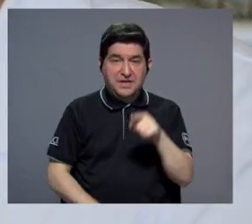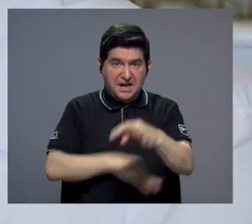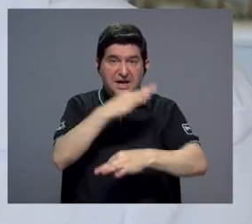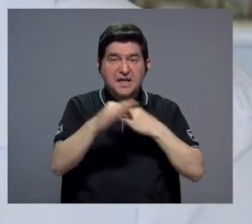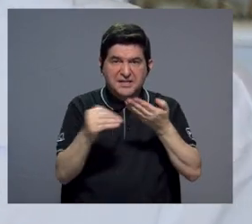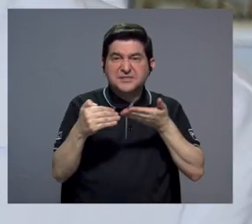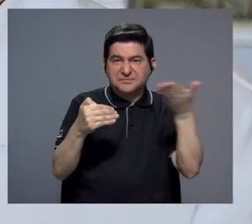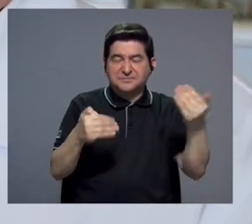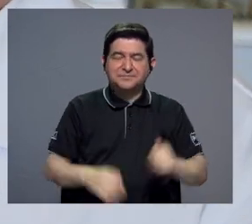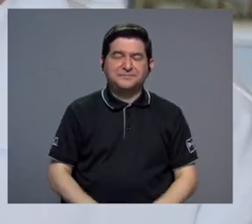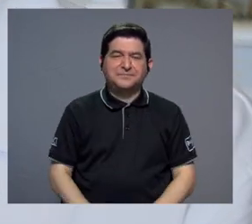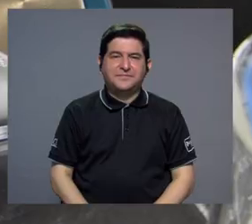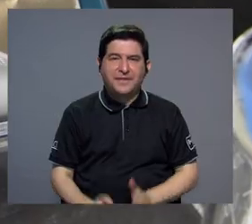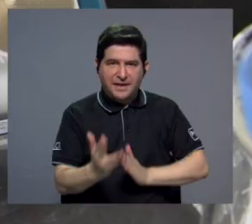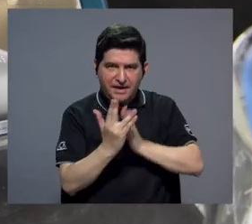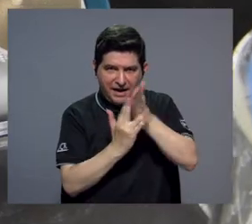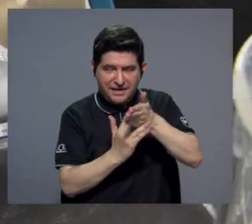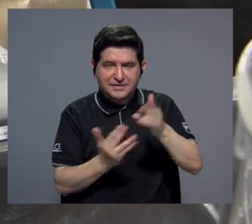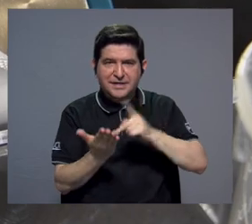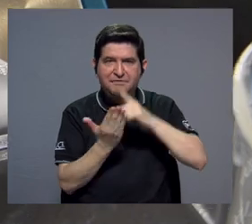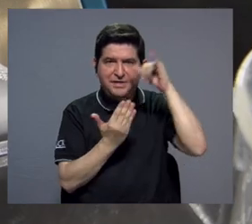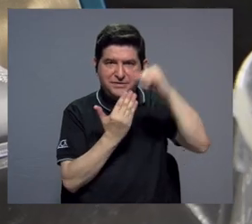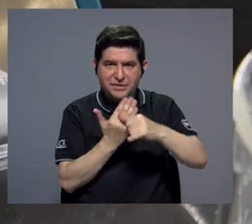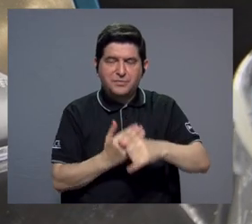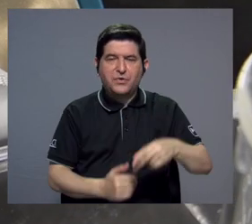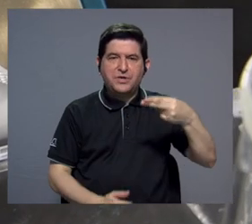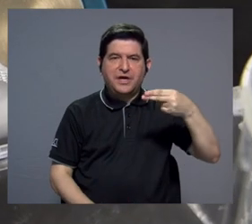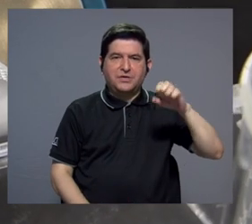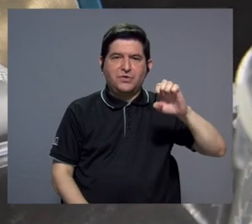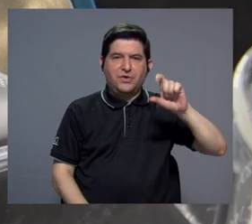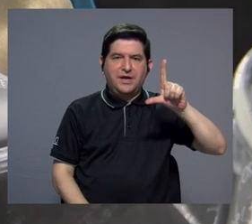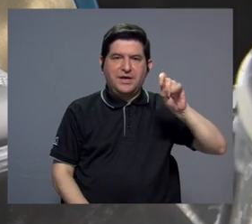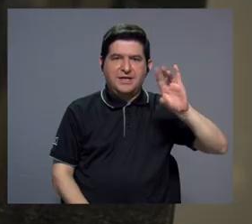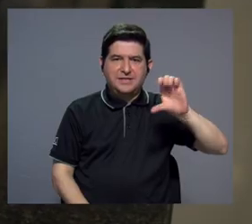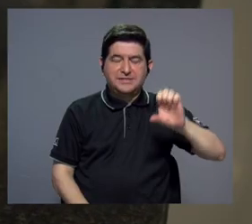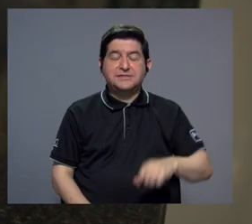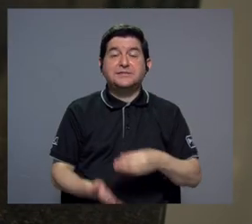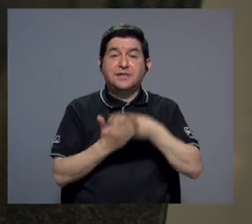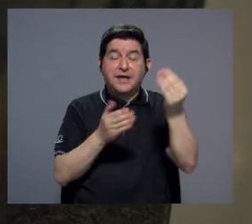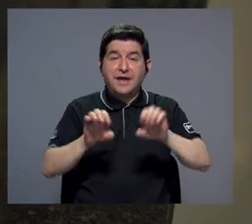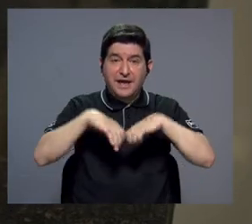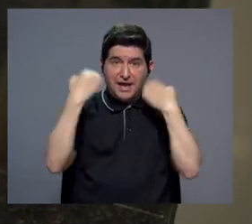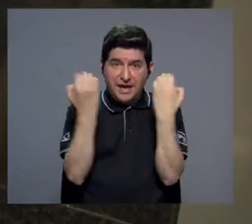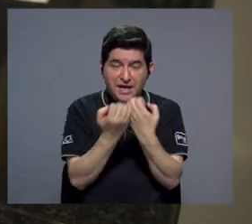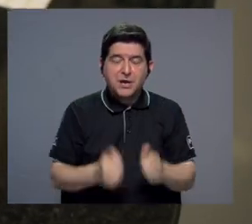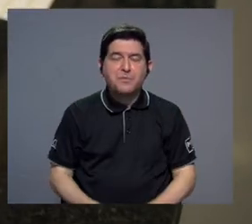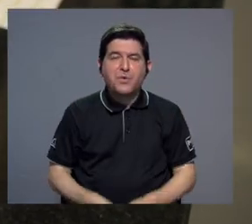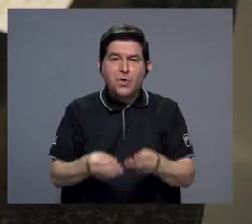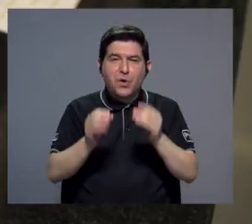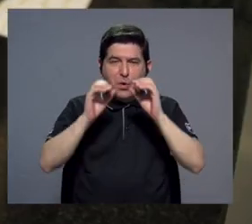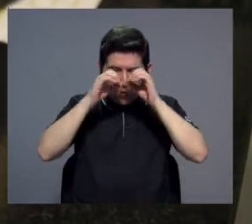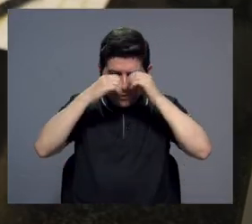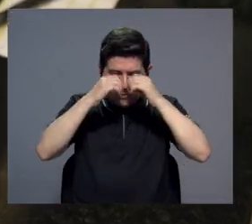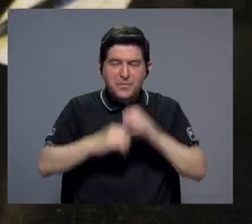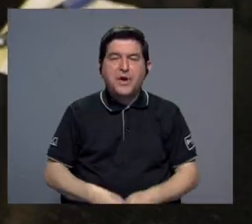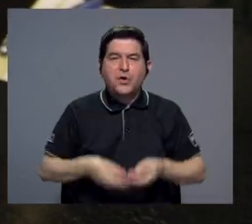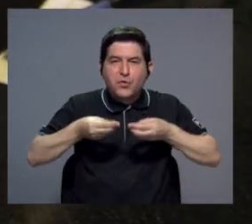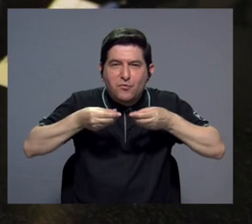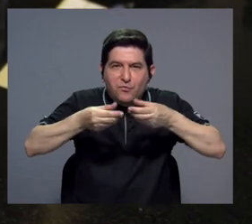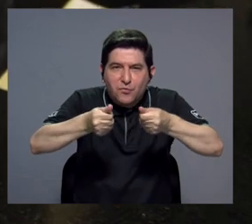rodillas, cartílago, ese tipo de cosas. A través del proyecto ELISIT, pues nos ha permitido adquirir equipos como el equipo de microfluídica,